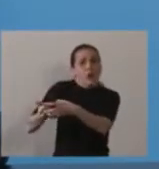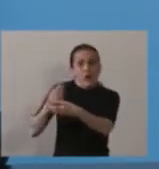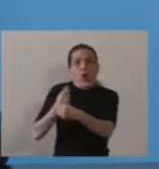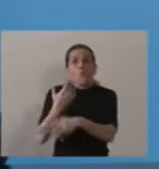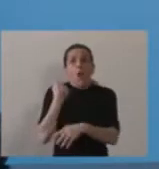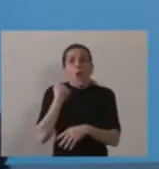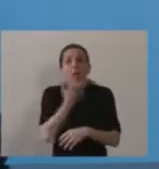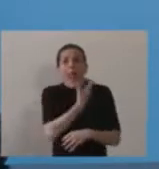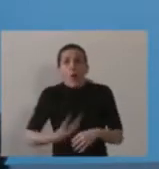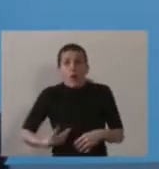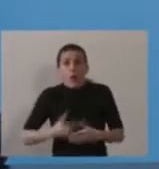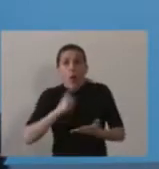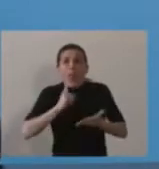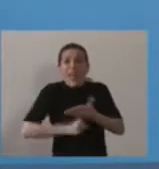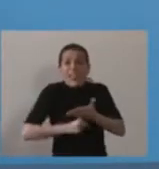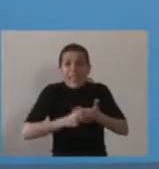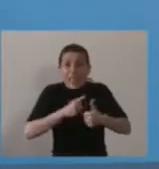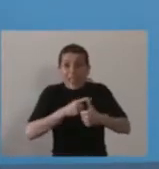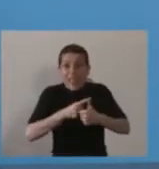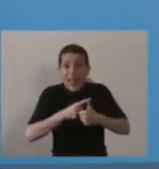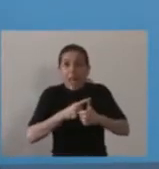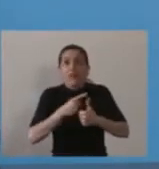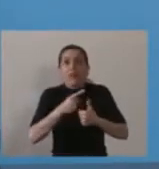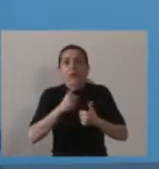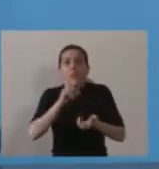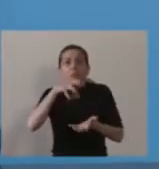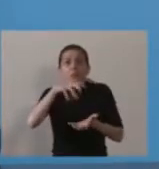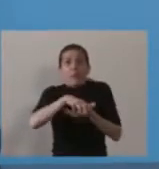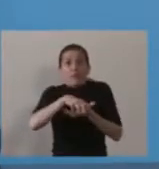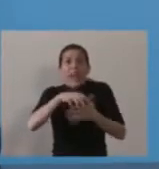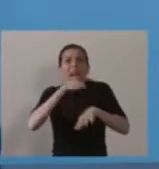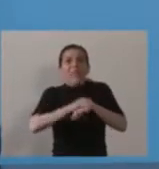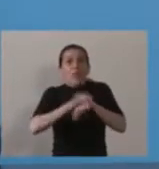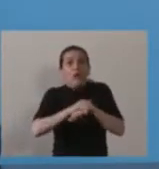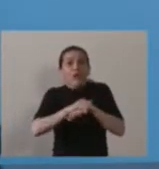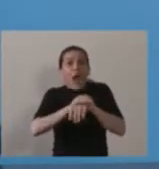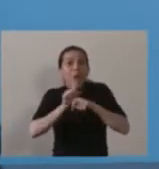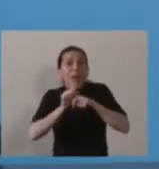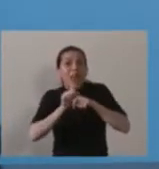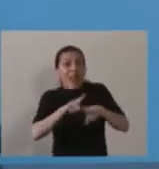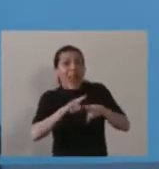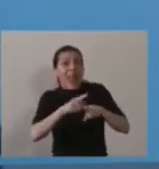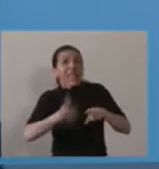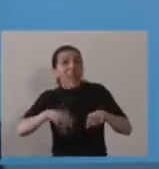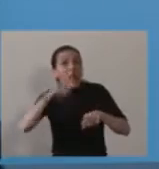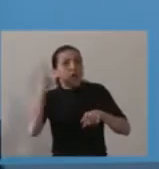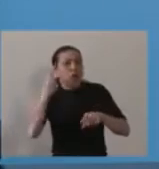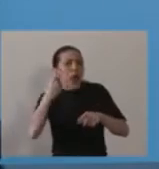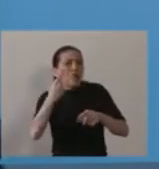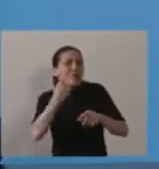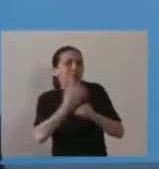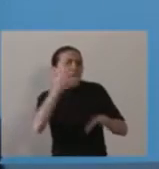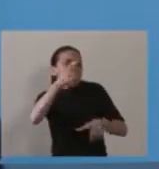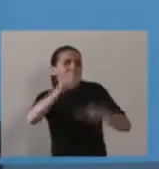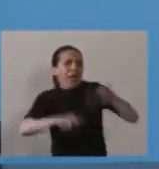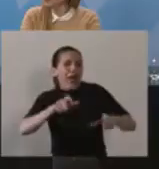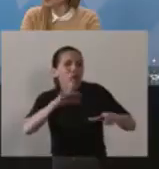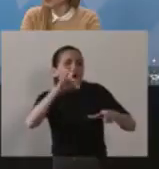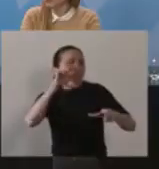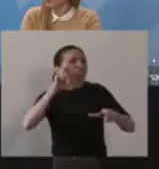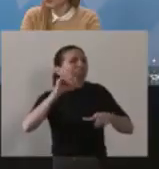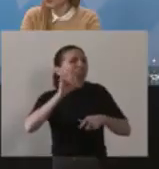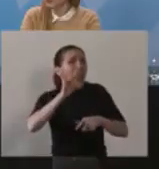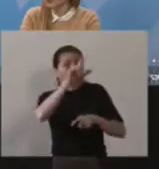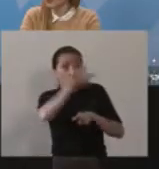designado como interventor del Estado Nacional a un experto en temas agropecuarios, que es Gabriel Delgado, que